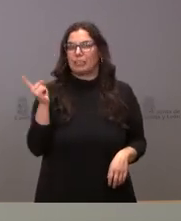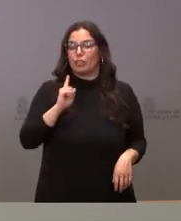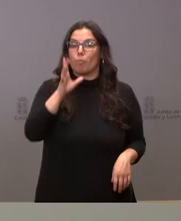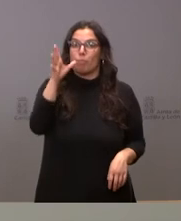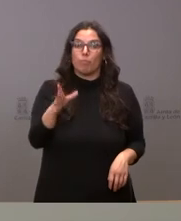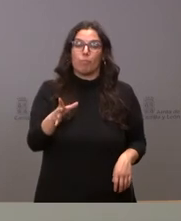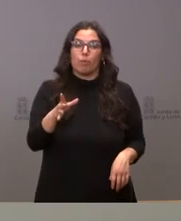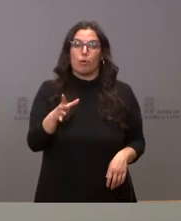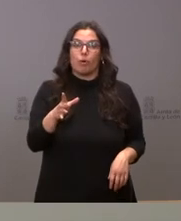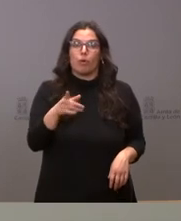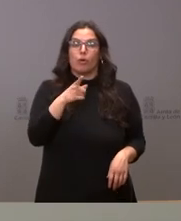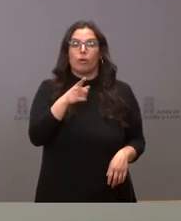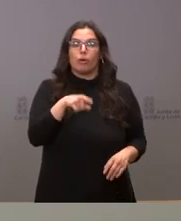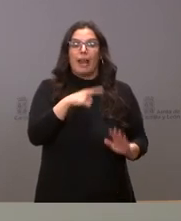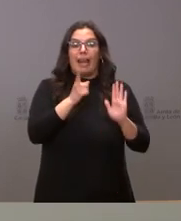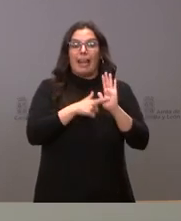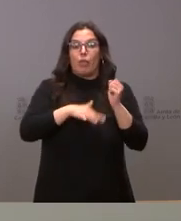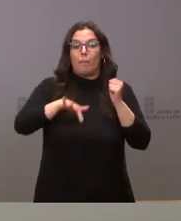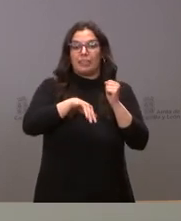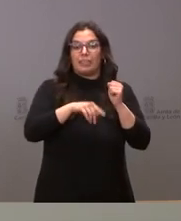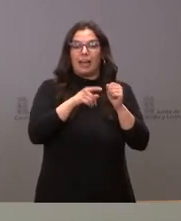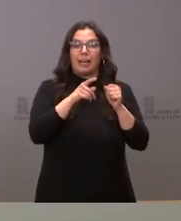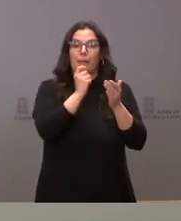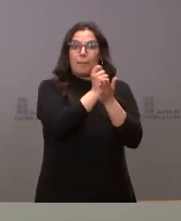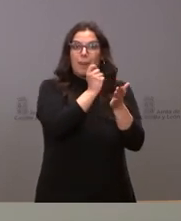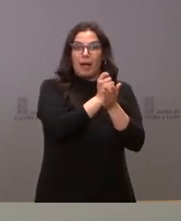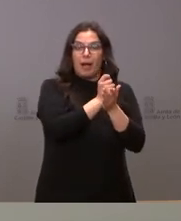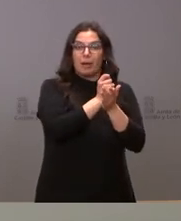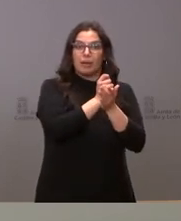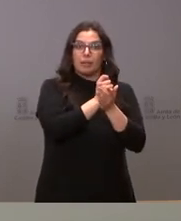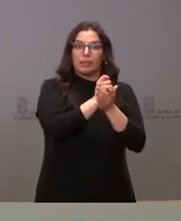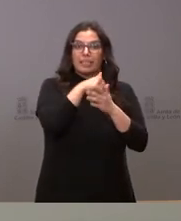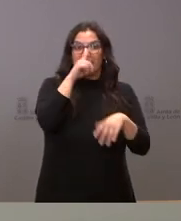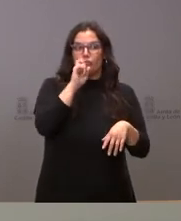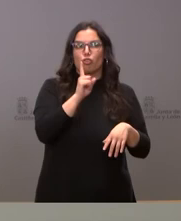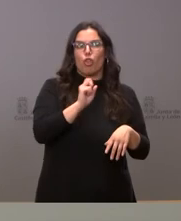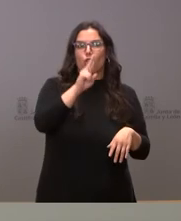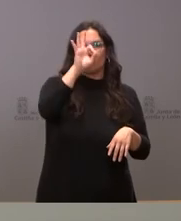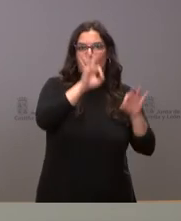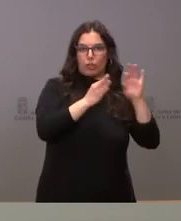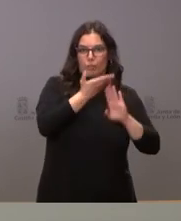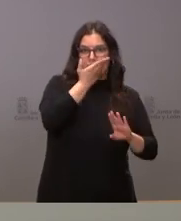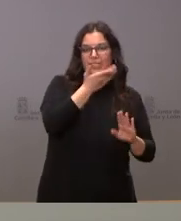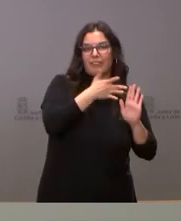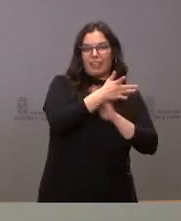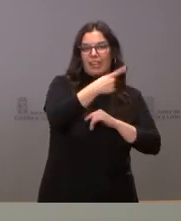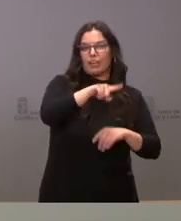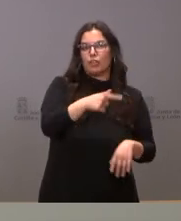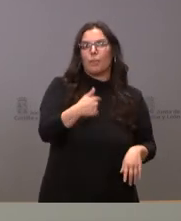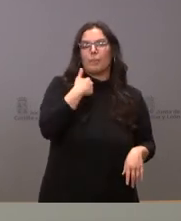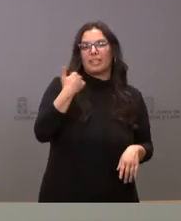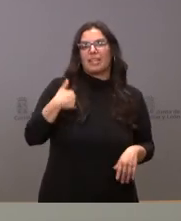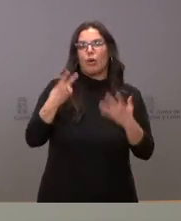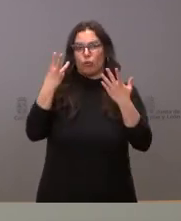retribuciones forman parte de esa legislación básica y solo han crecido un 2% en este ejercicio con lo cual estamos hablando ya de una pérdida al día de hoy del 8